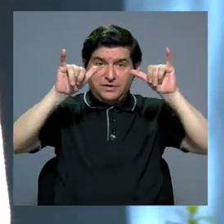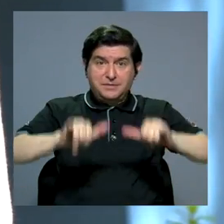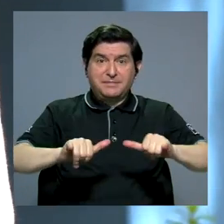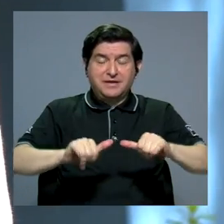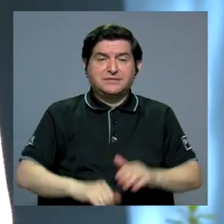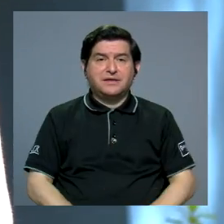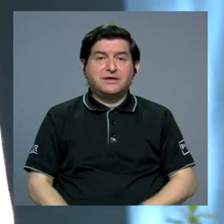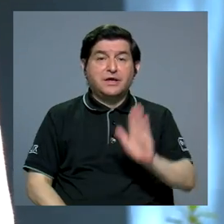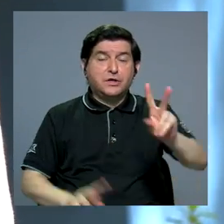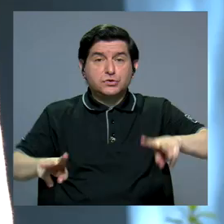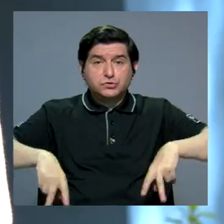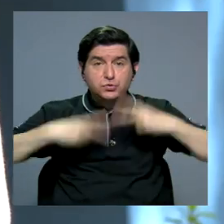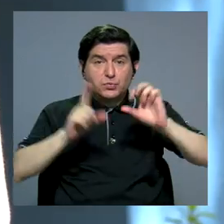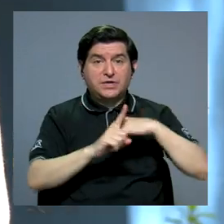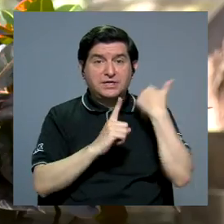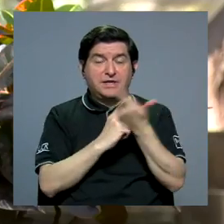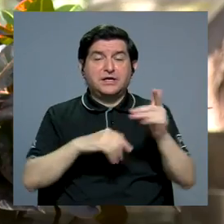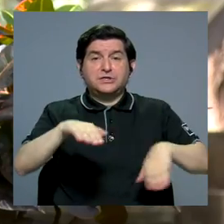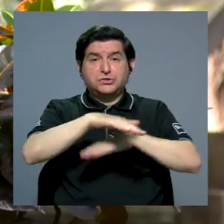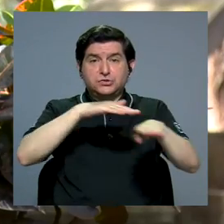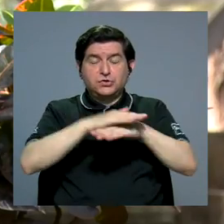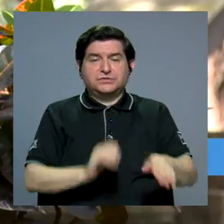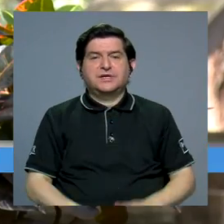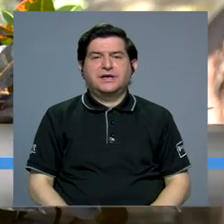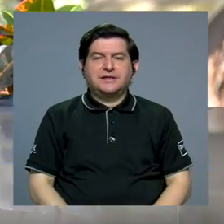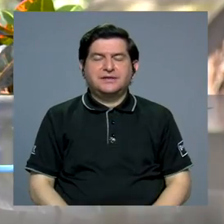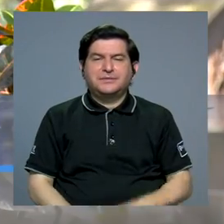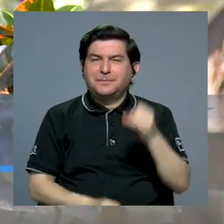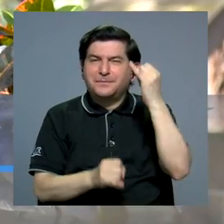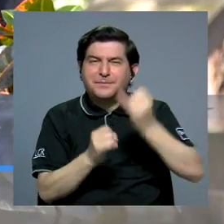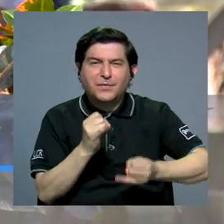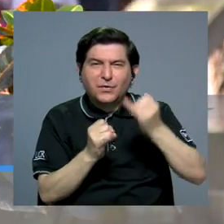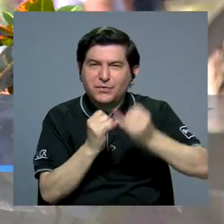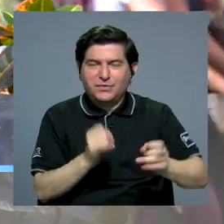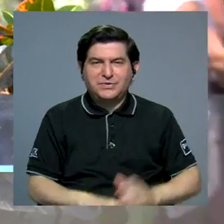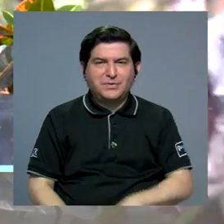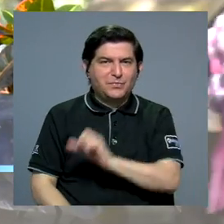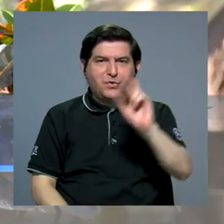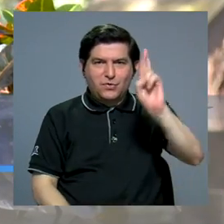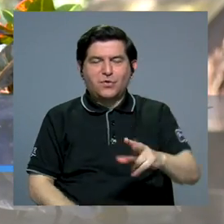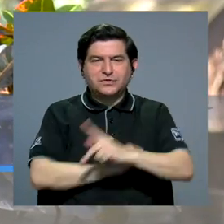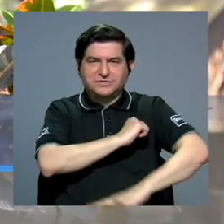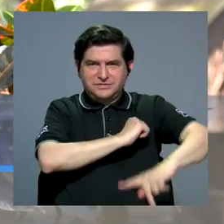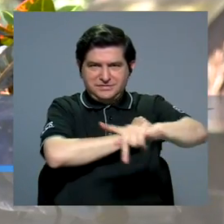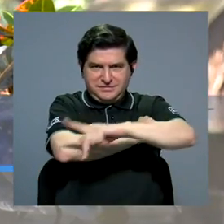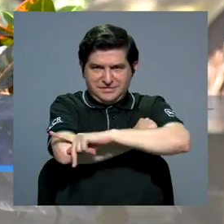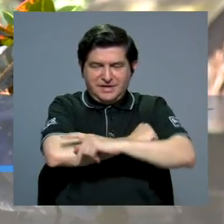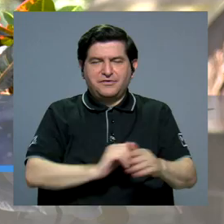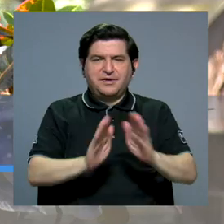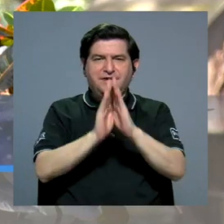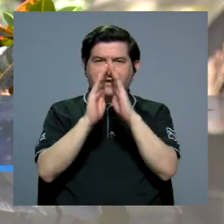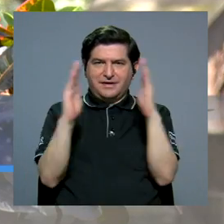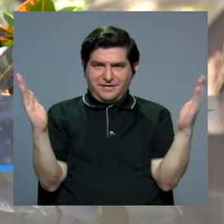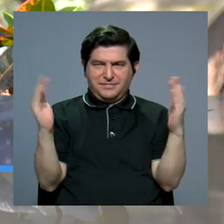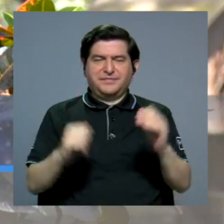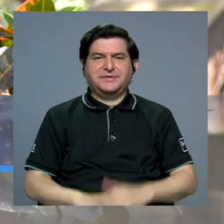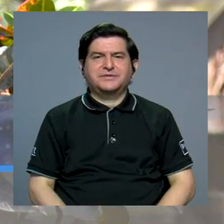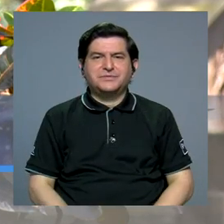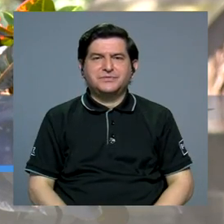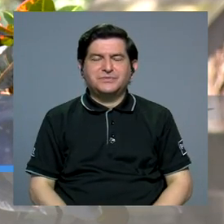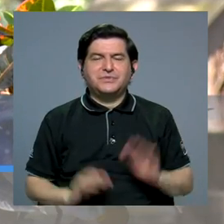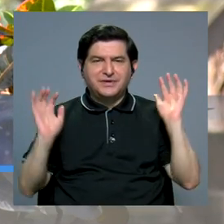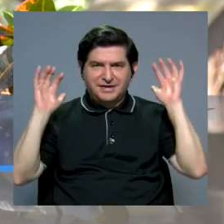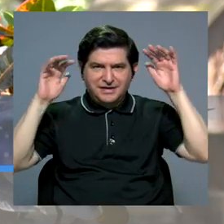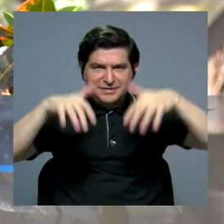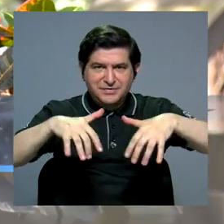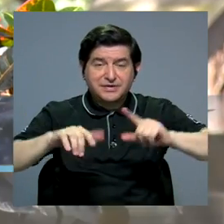digamos, su vida social básica. Y por último, Guillermo, Costa Rica ha sido un país que ha sido abierto a las